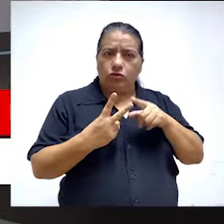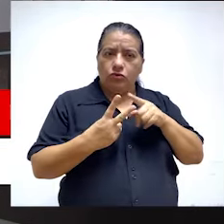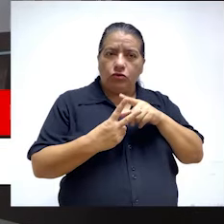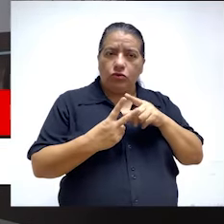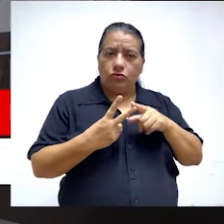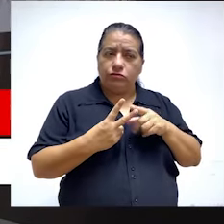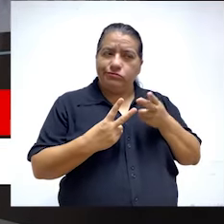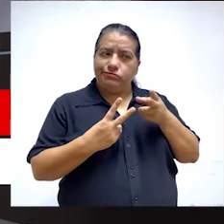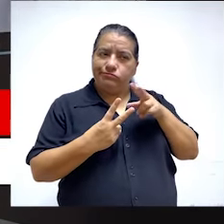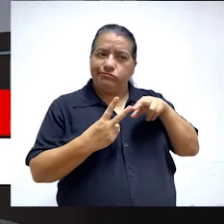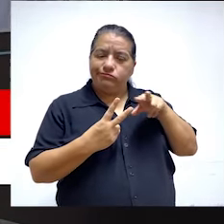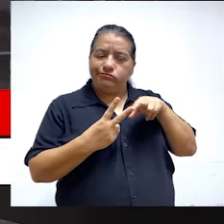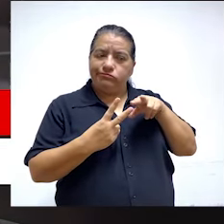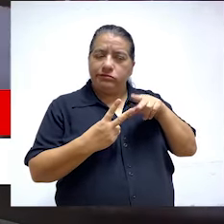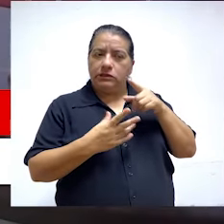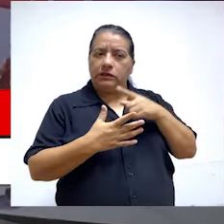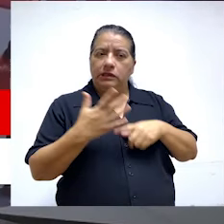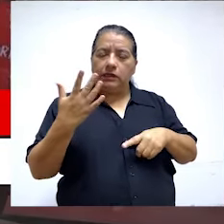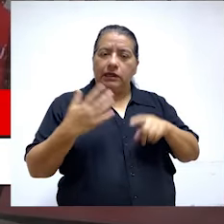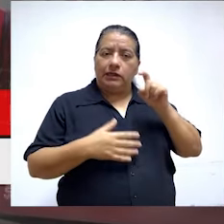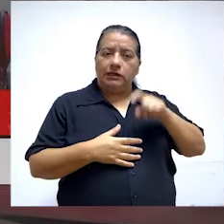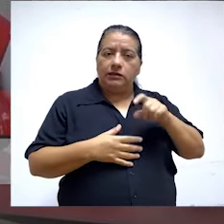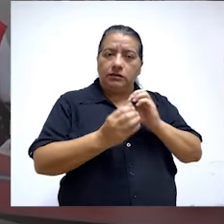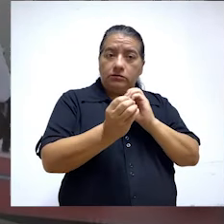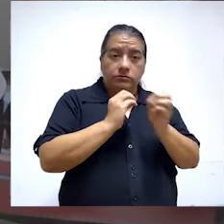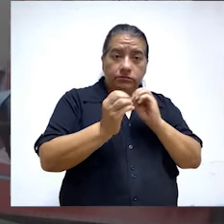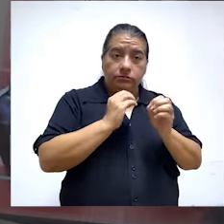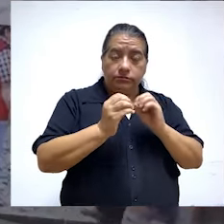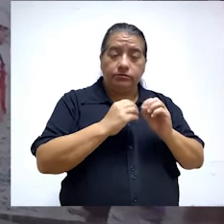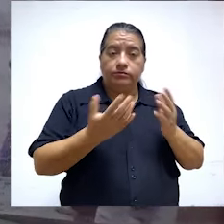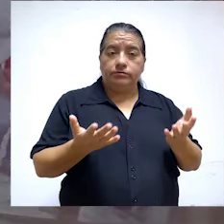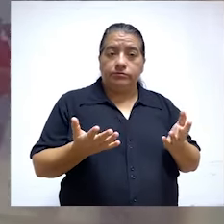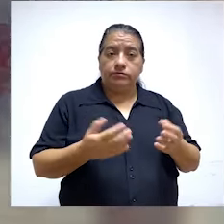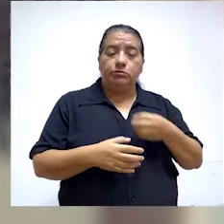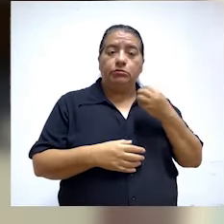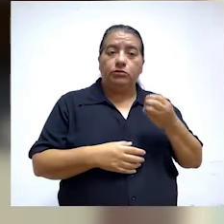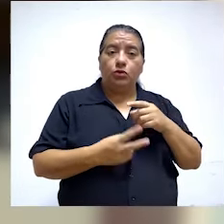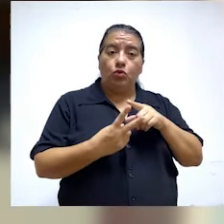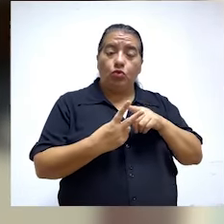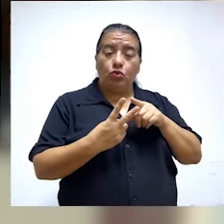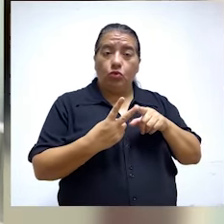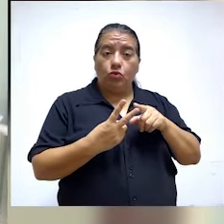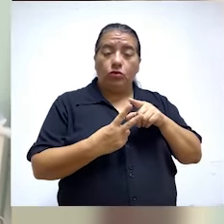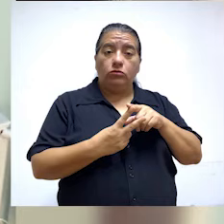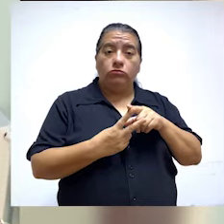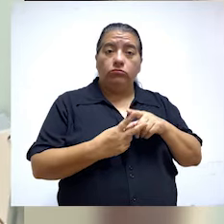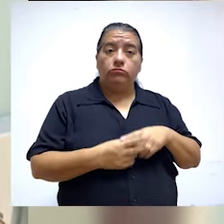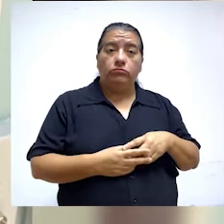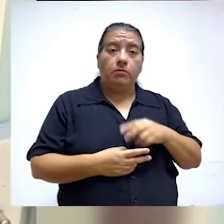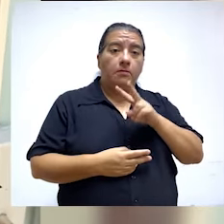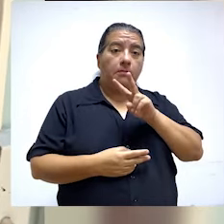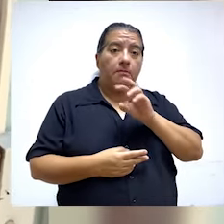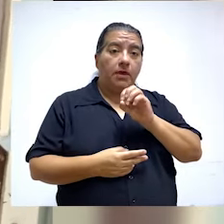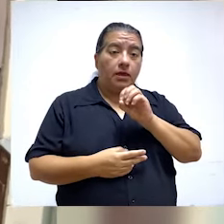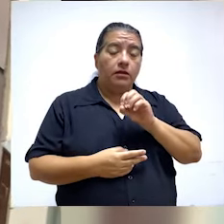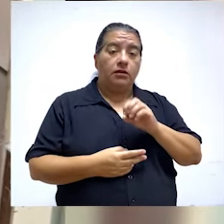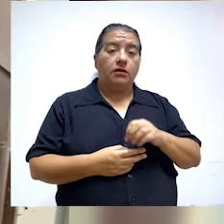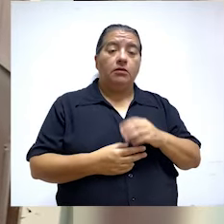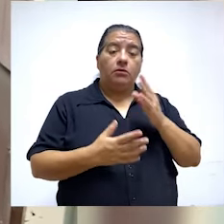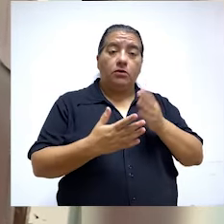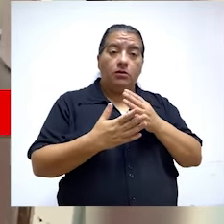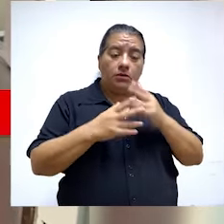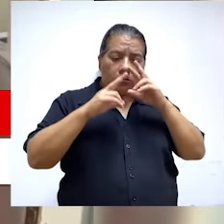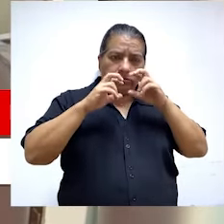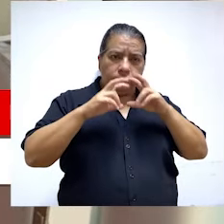situaciones que deben ser corregidas por la entidad porque dos situaciones de 20 casos